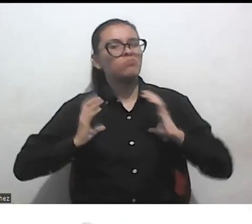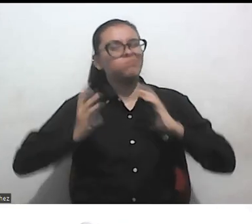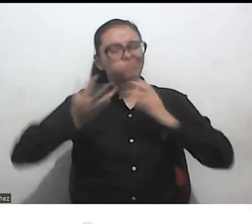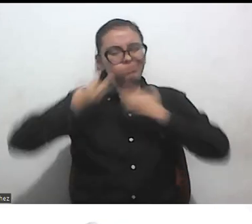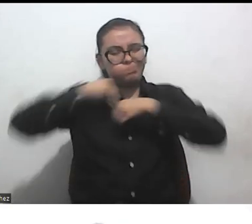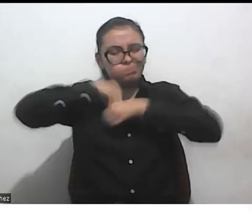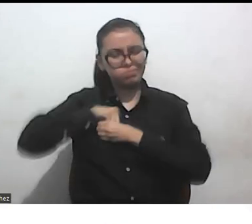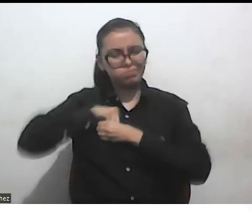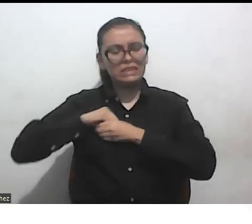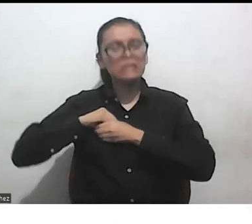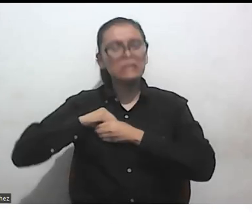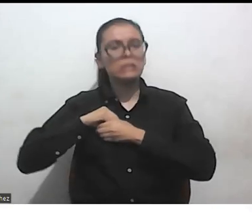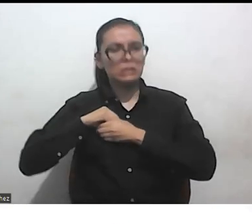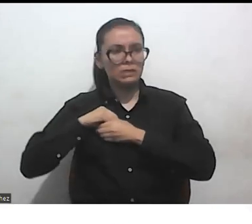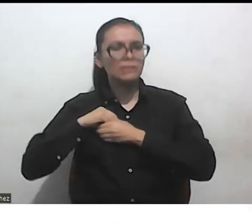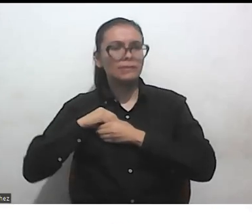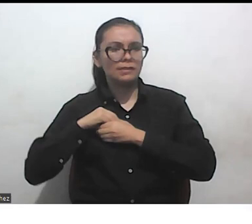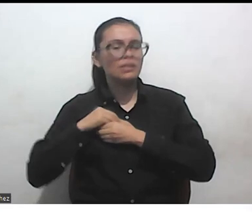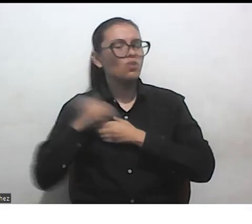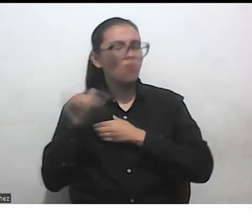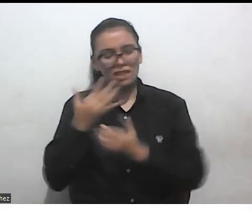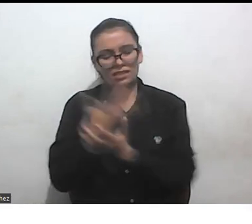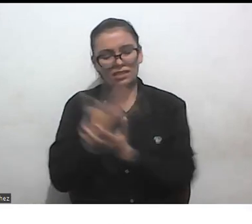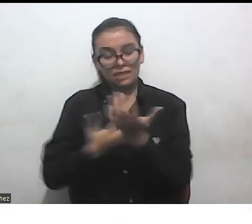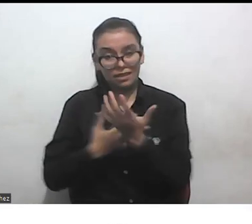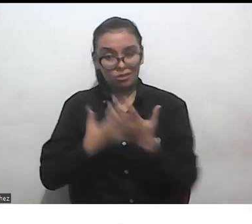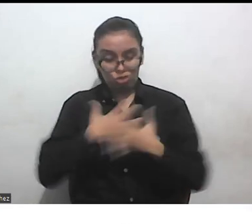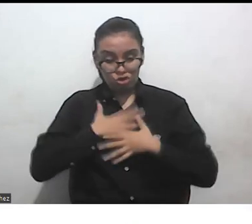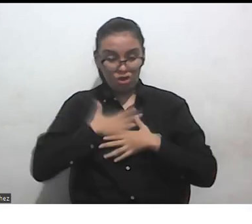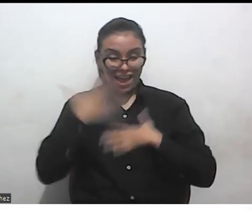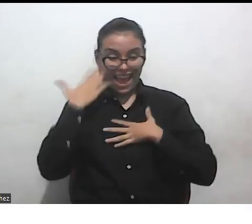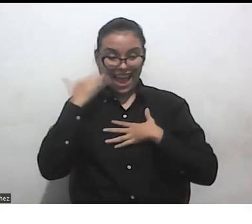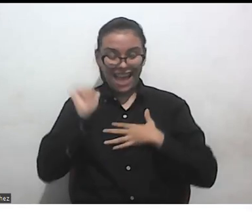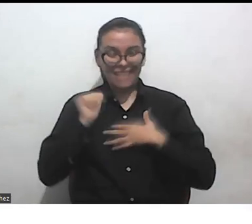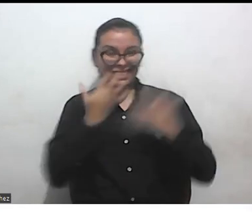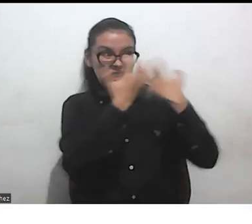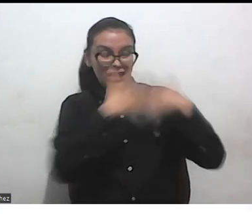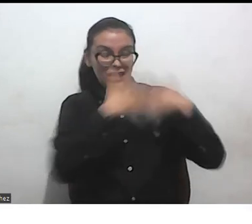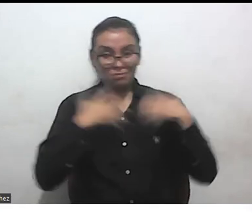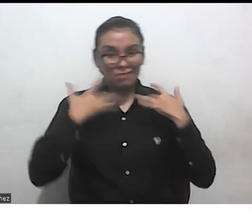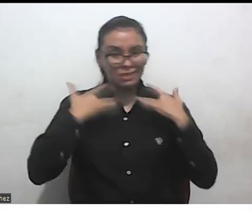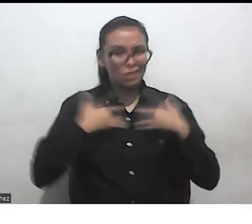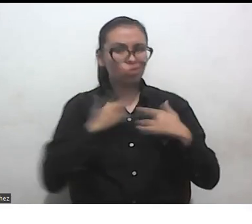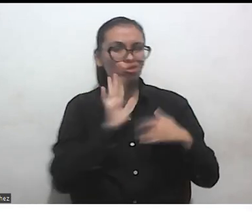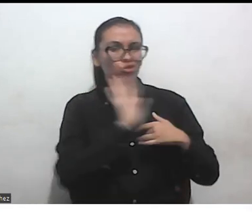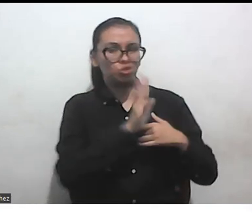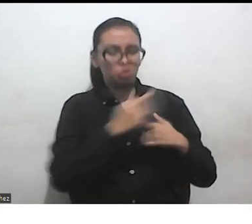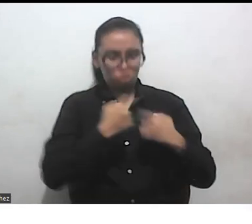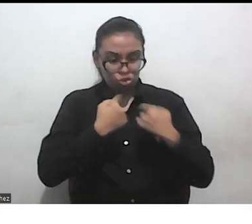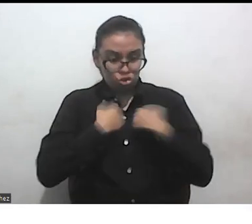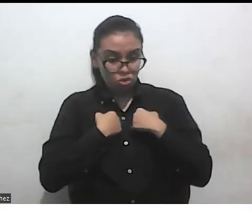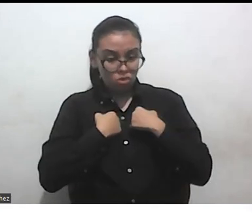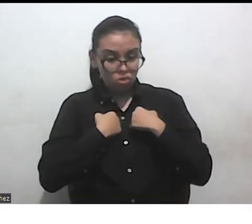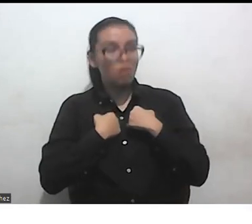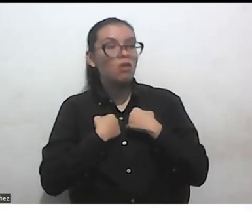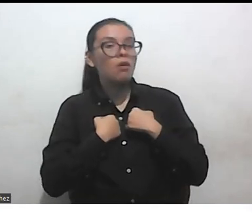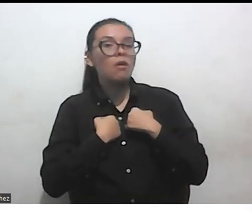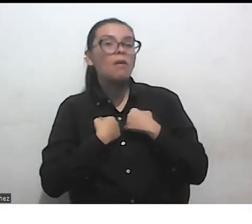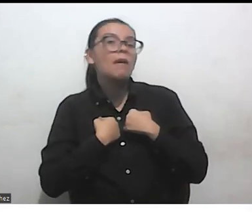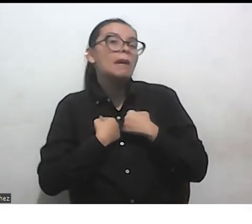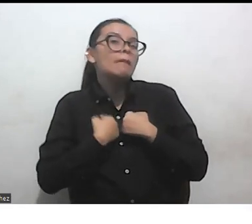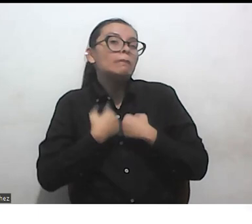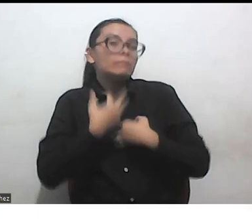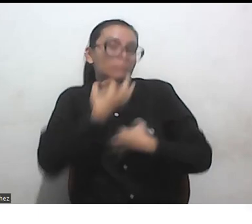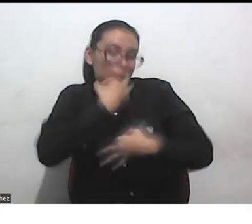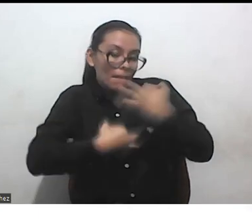Aquí me quiero posicionar como una mujer que frente al sistema de salud, por ejemplo, soy denominada como paciente, y por mis